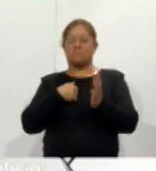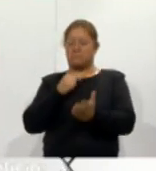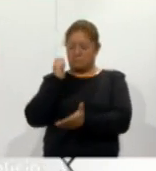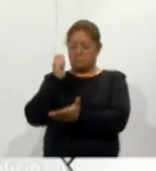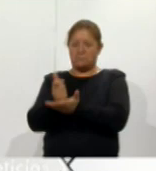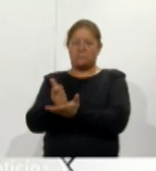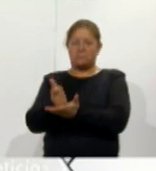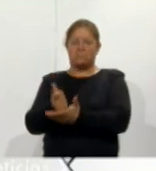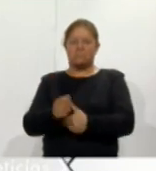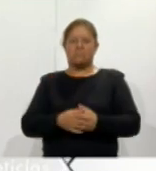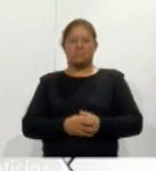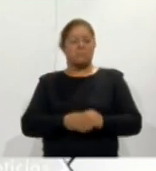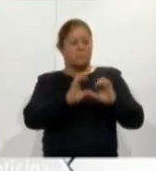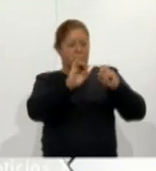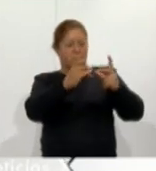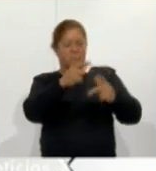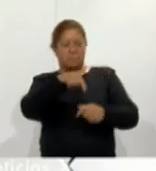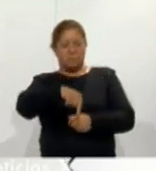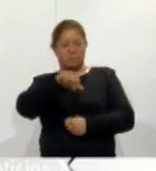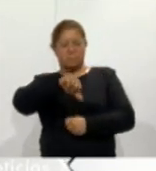está en una noche ¿a qué hora?